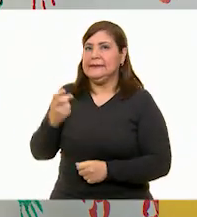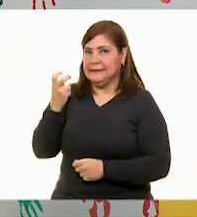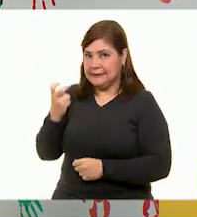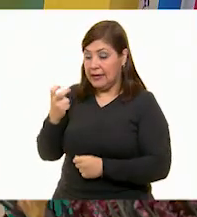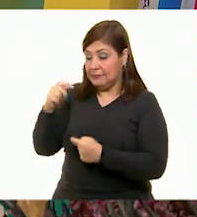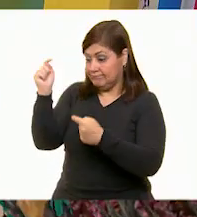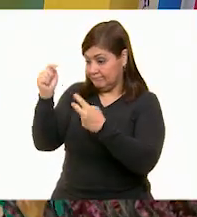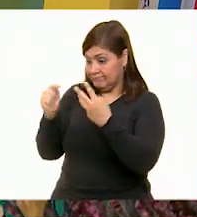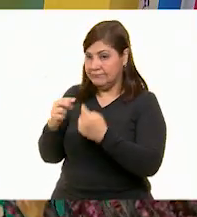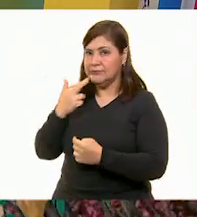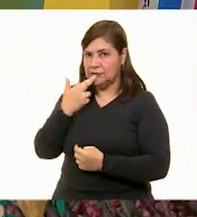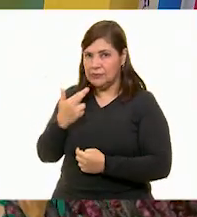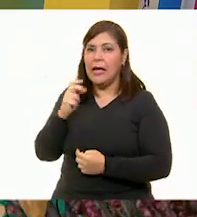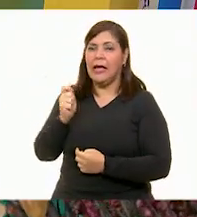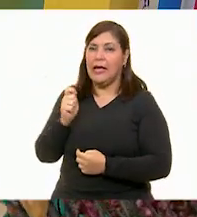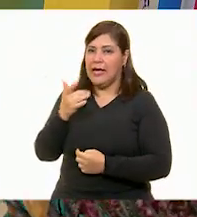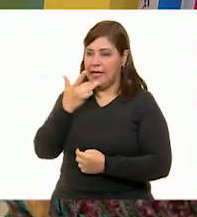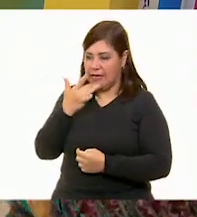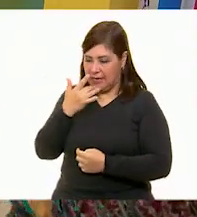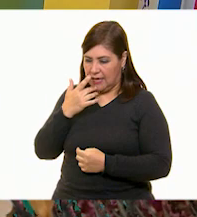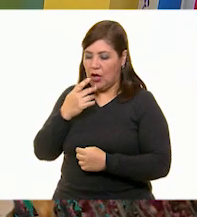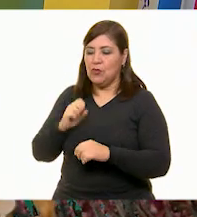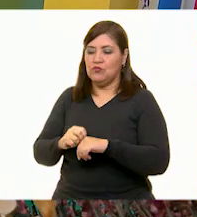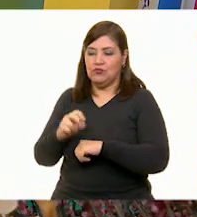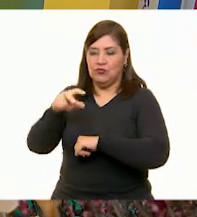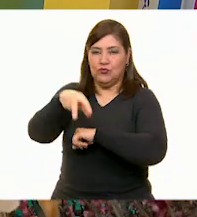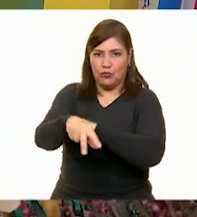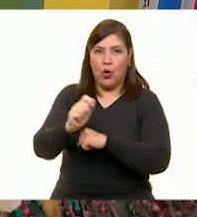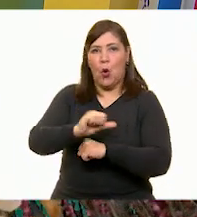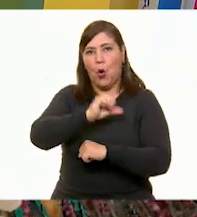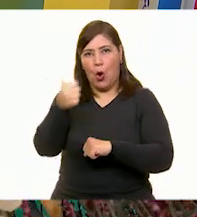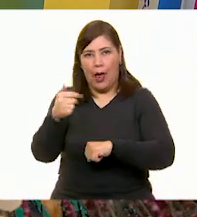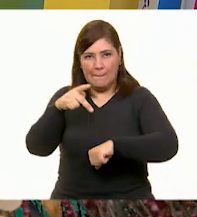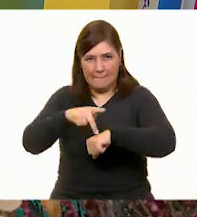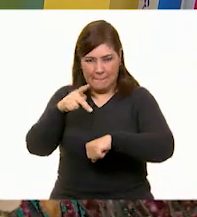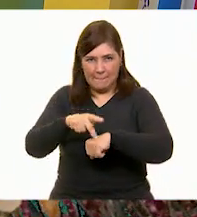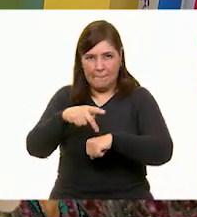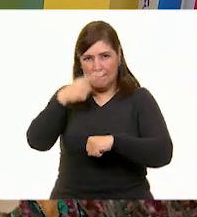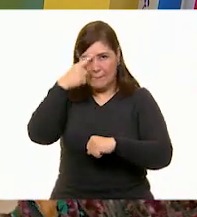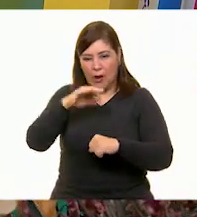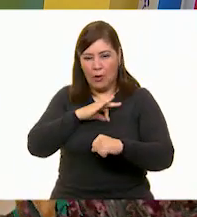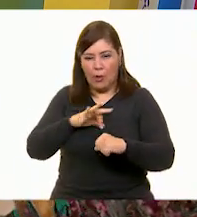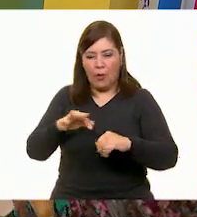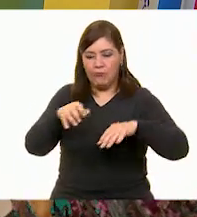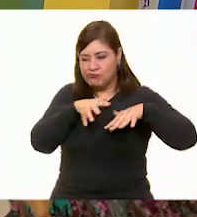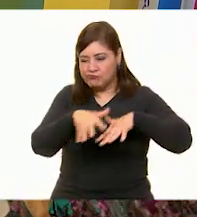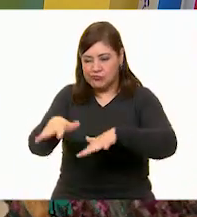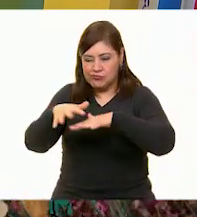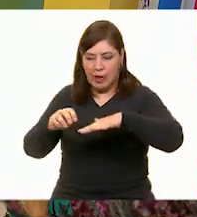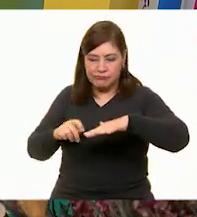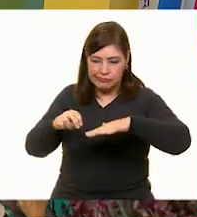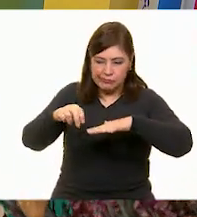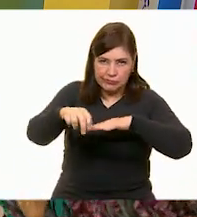respuestas, la ranita avanzó otra piedra para cruzar este turbulento río. ¡Muy bien, ranita! ¡Sí,